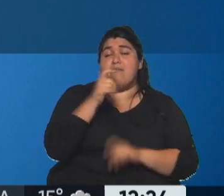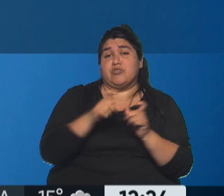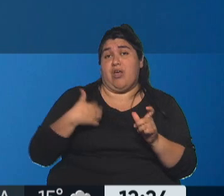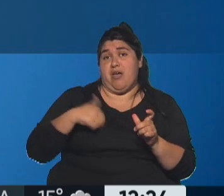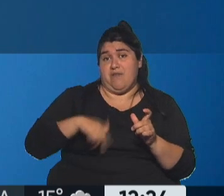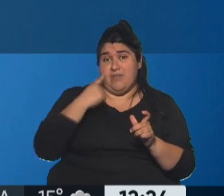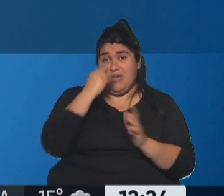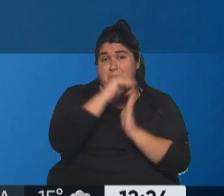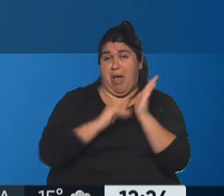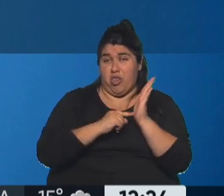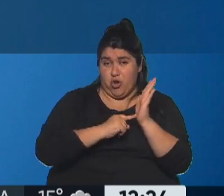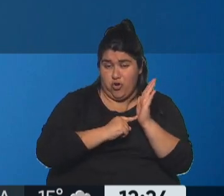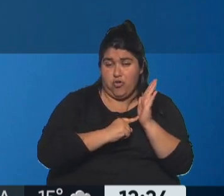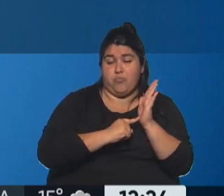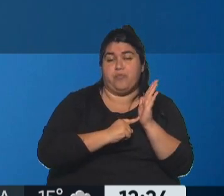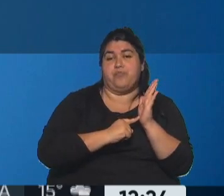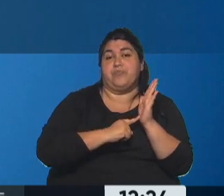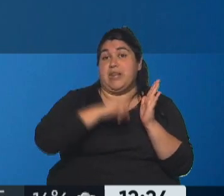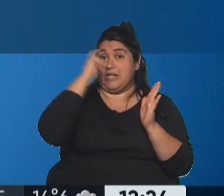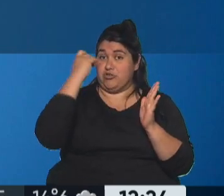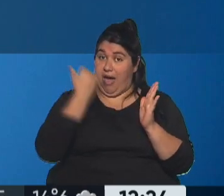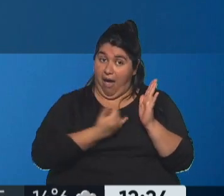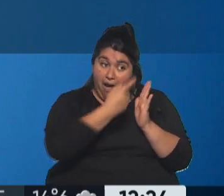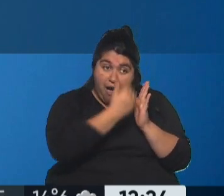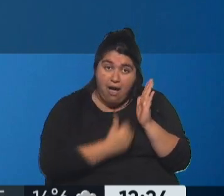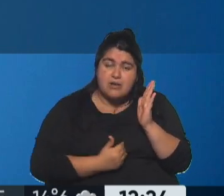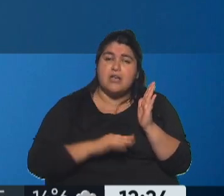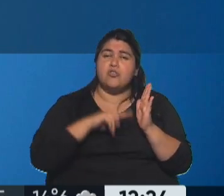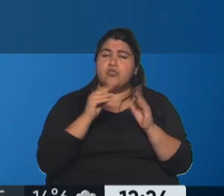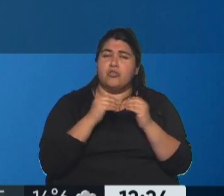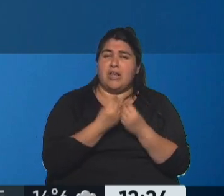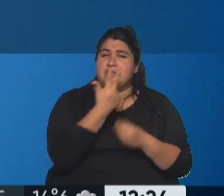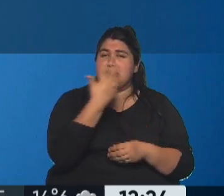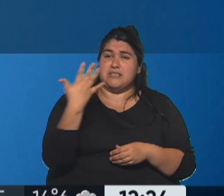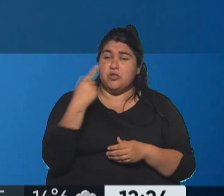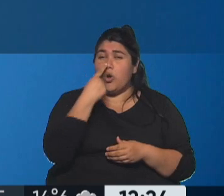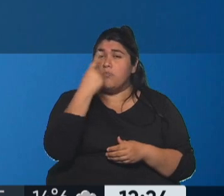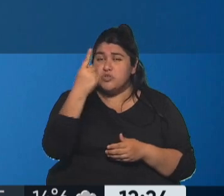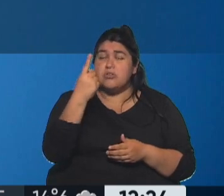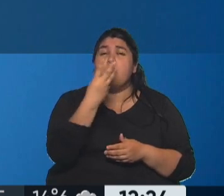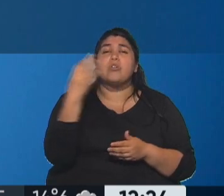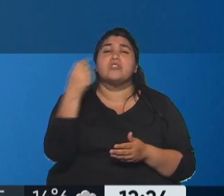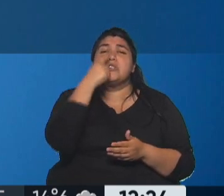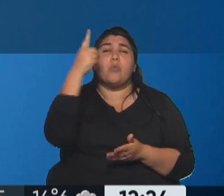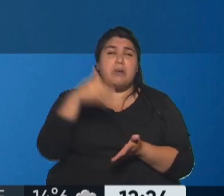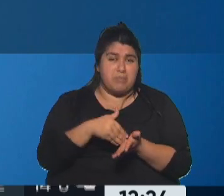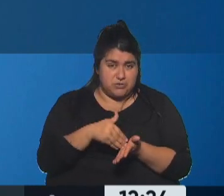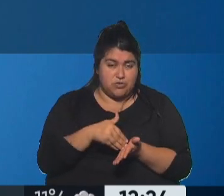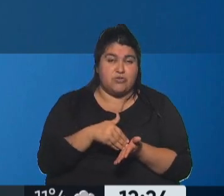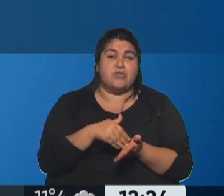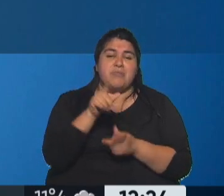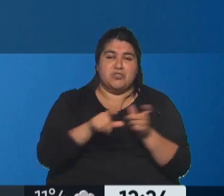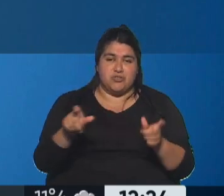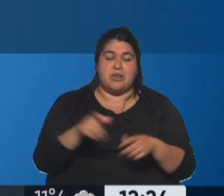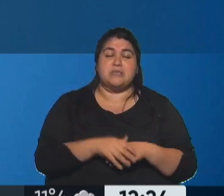que están en el padrón nacional, son 35.400.000 personas que están en el padrón, a